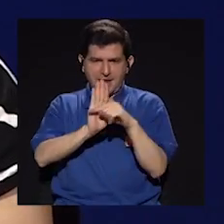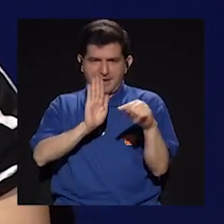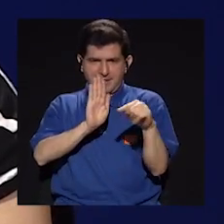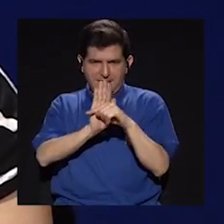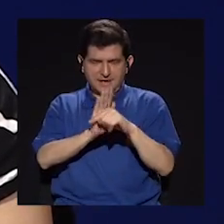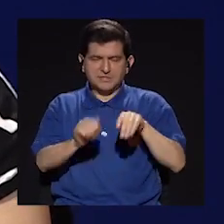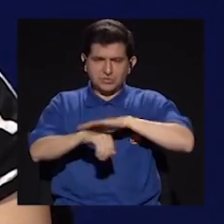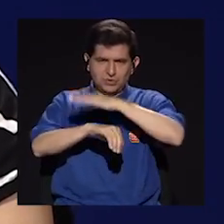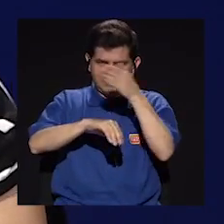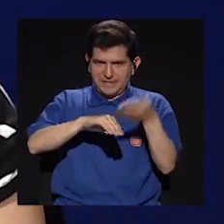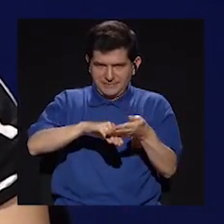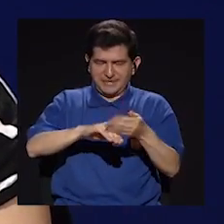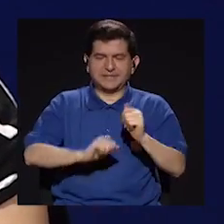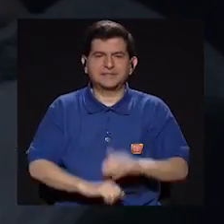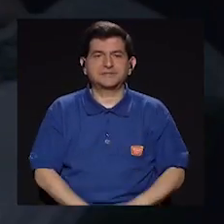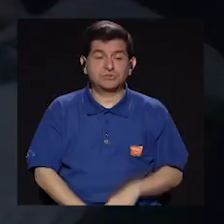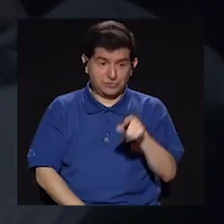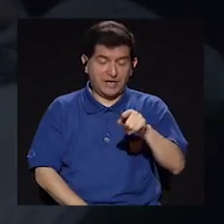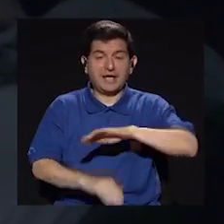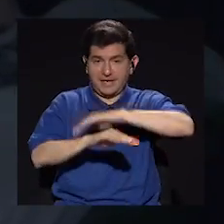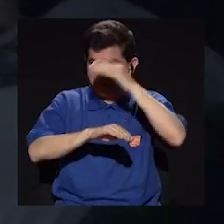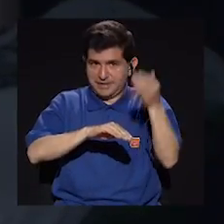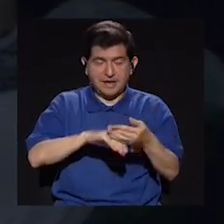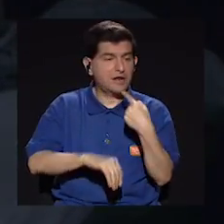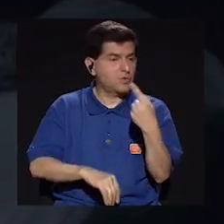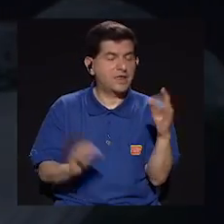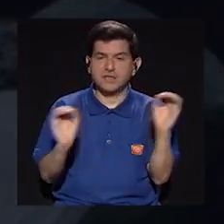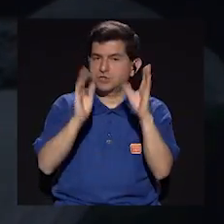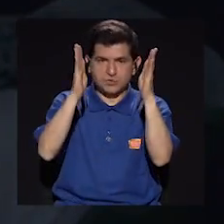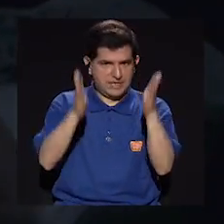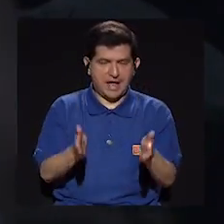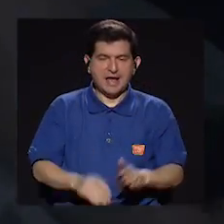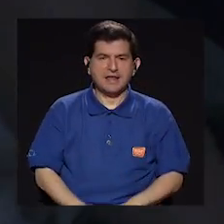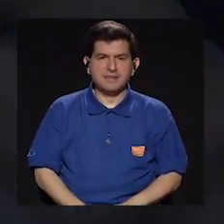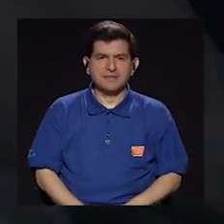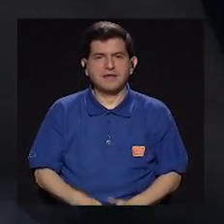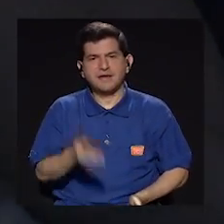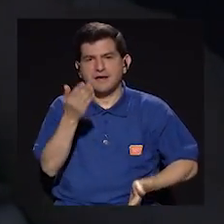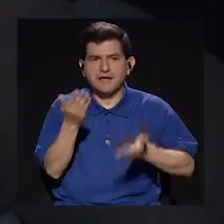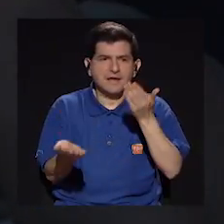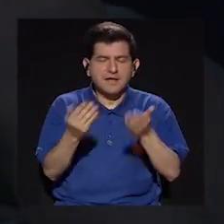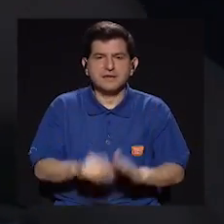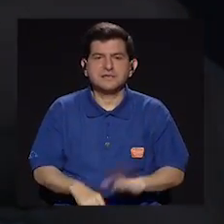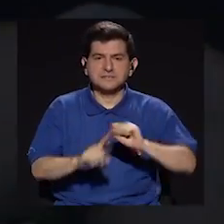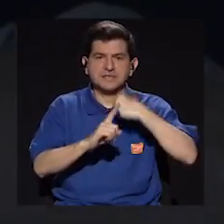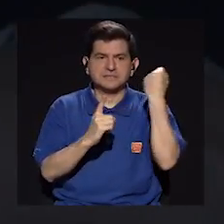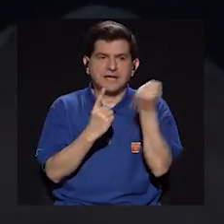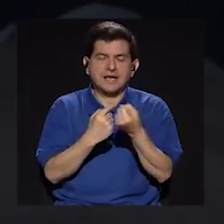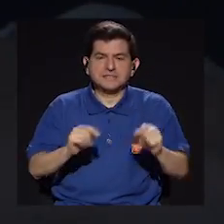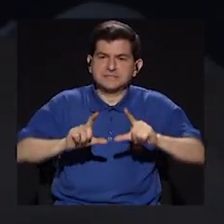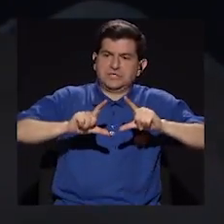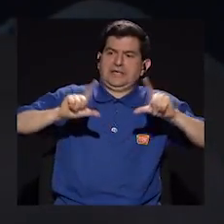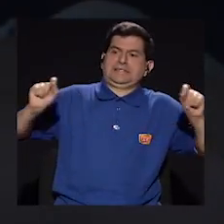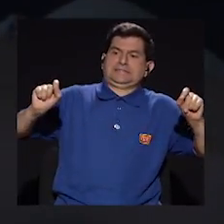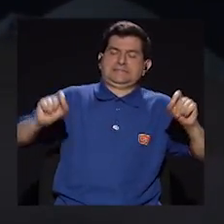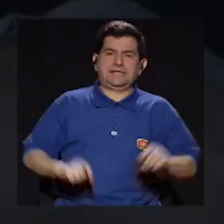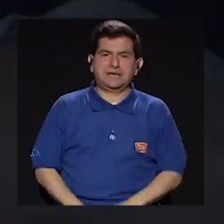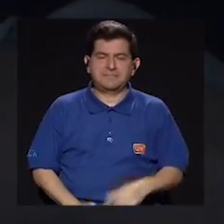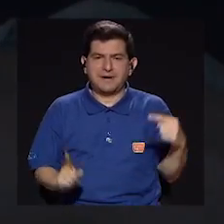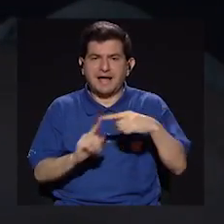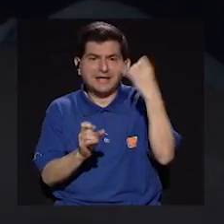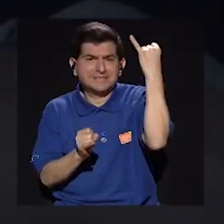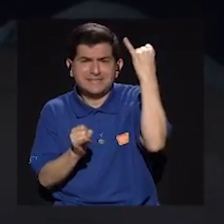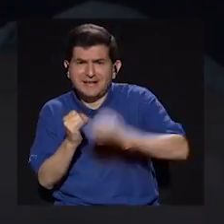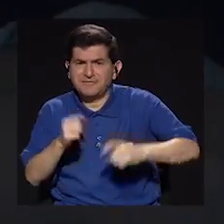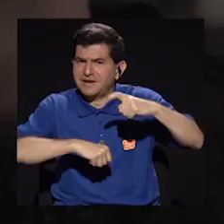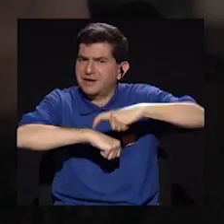está en negación como de un embarazo. Está embarazada, no le ha dicho nadie y lo lleva un poco como hacia el extremo. Como que